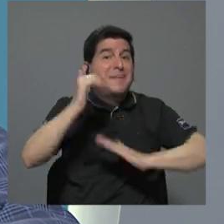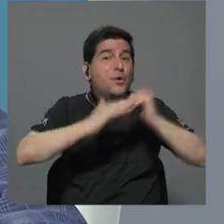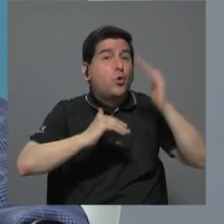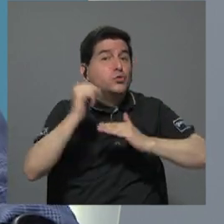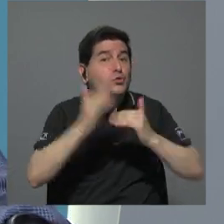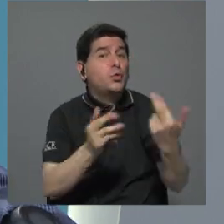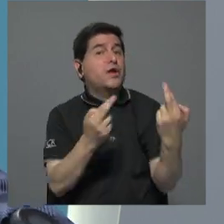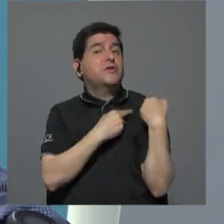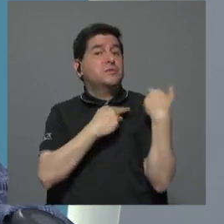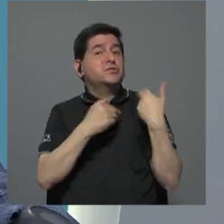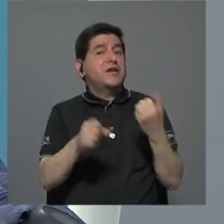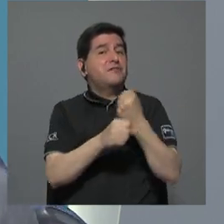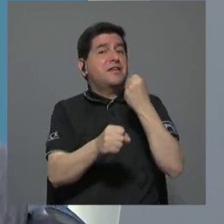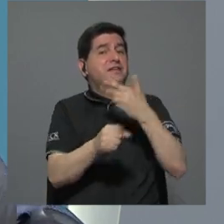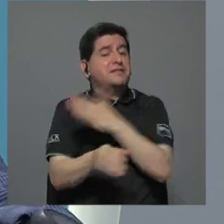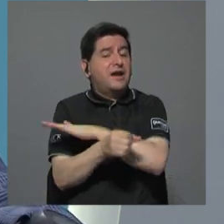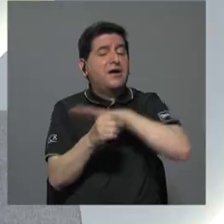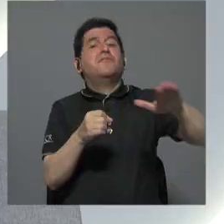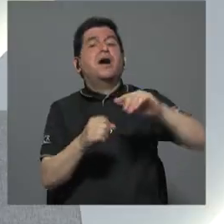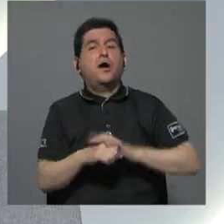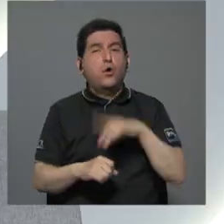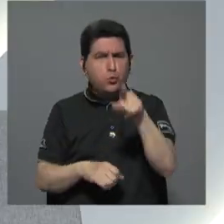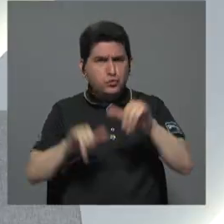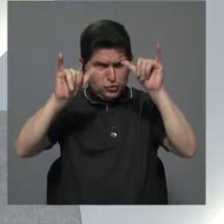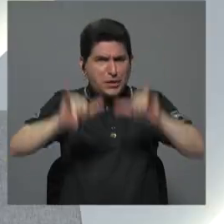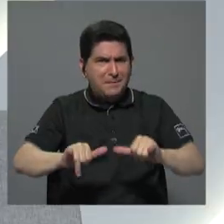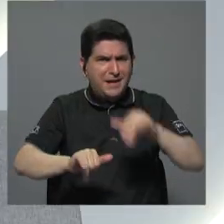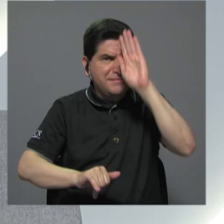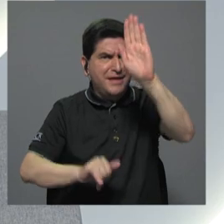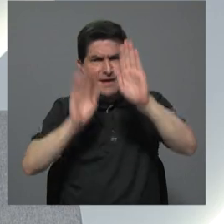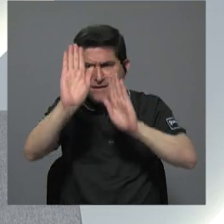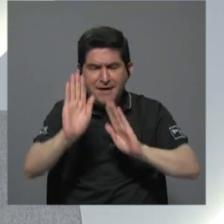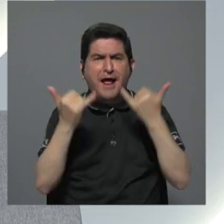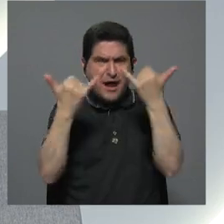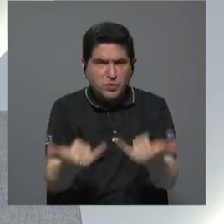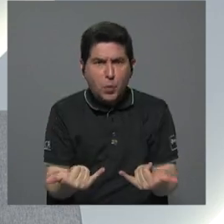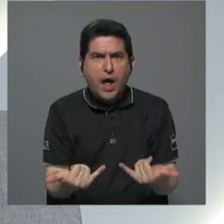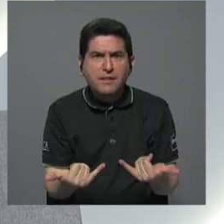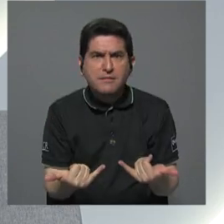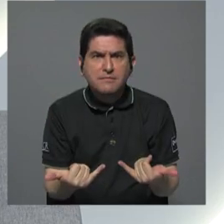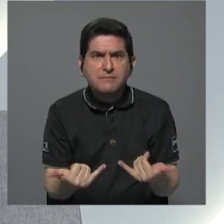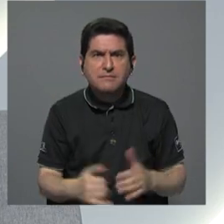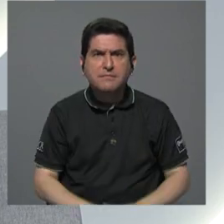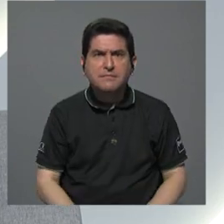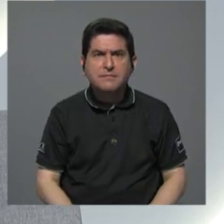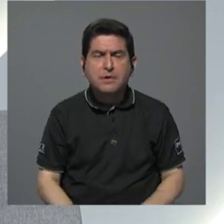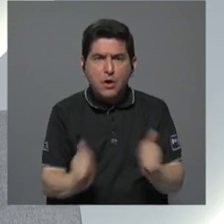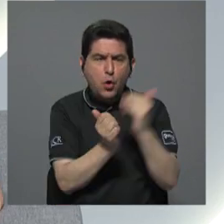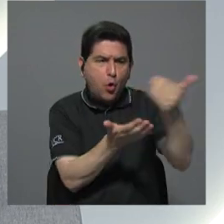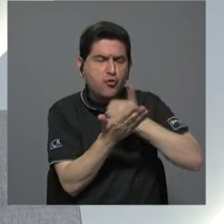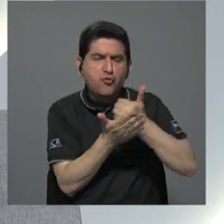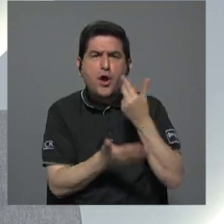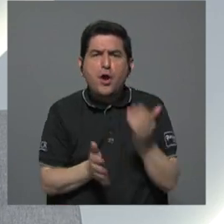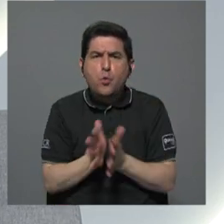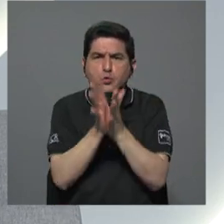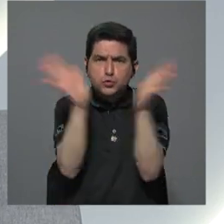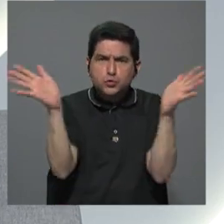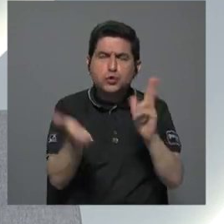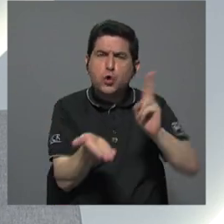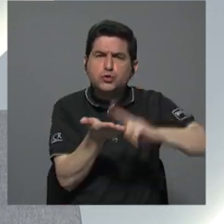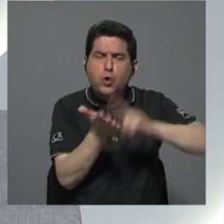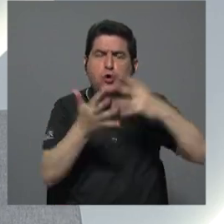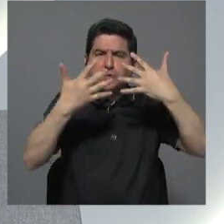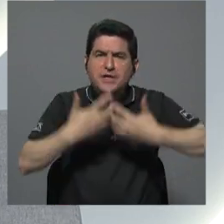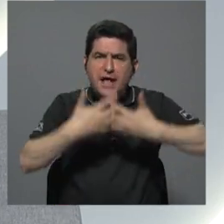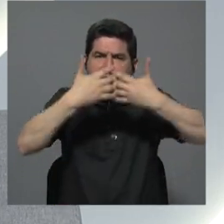hacerse cargo de obras completas. O ¿usted mantendría el esquema actual de que con los recursos públicos se contrata a